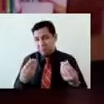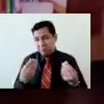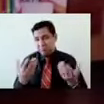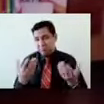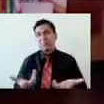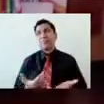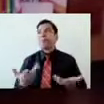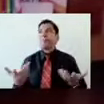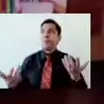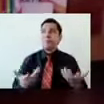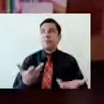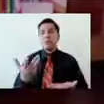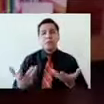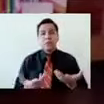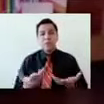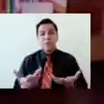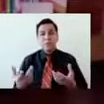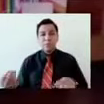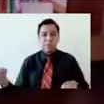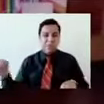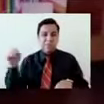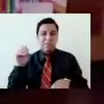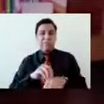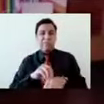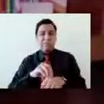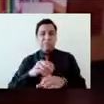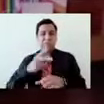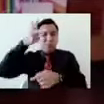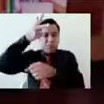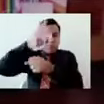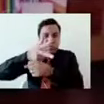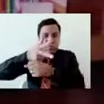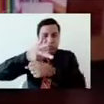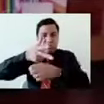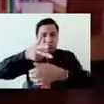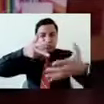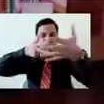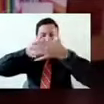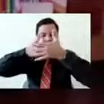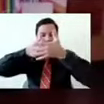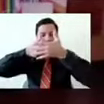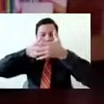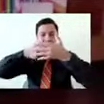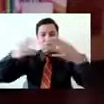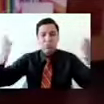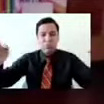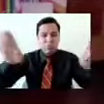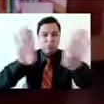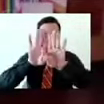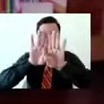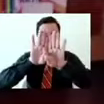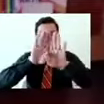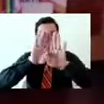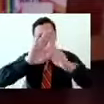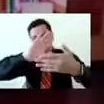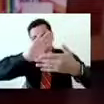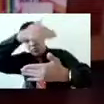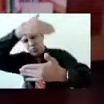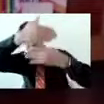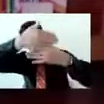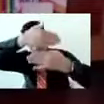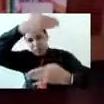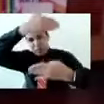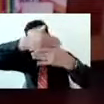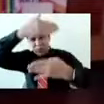porque también lo hago, ponemos, este, bloqueamos la cámara porque no quiero que me vean, este, que estoy tomando mi café o, que por cierto, eso también me gustó mucho,